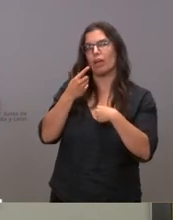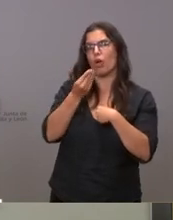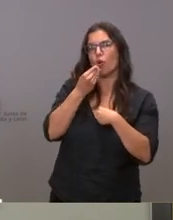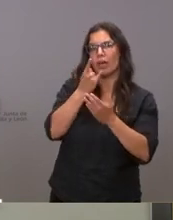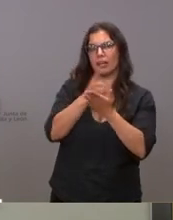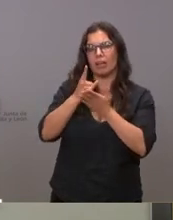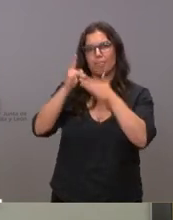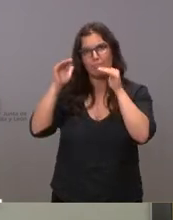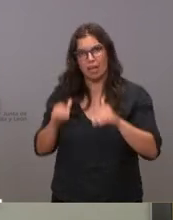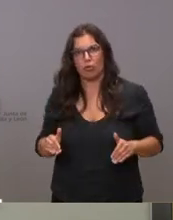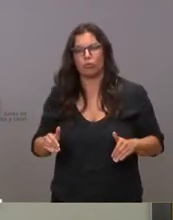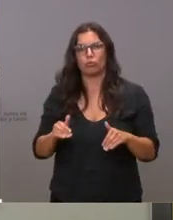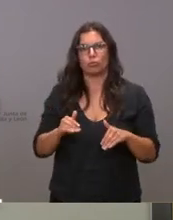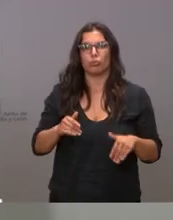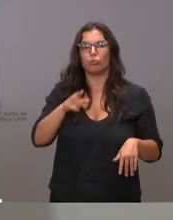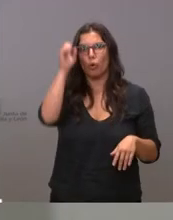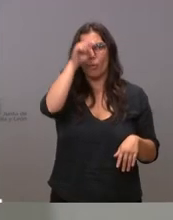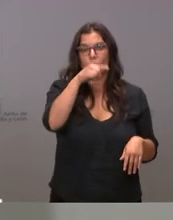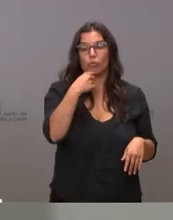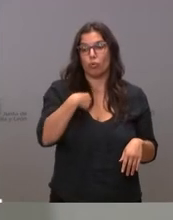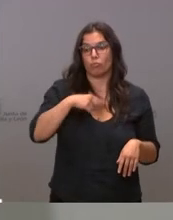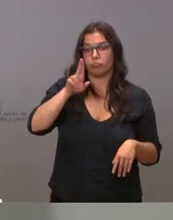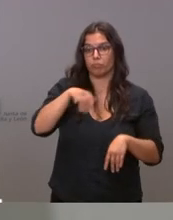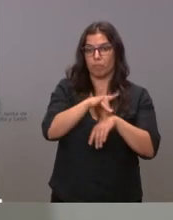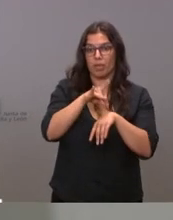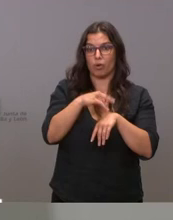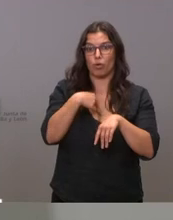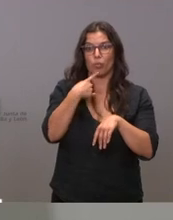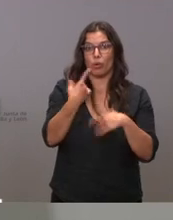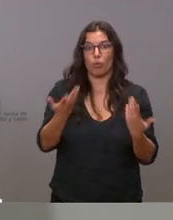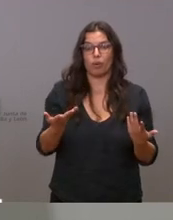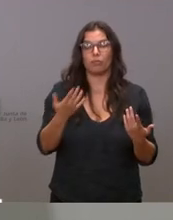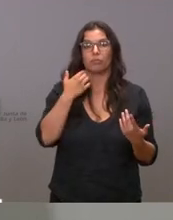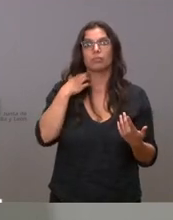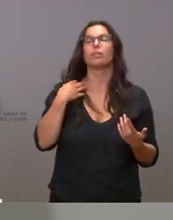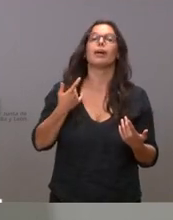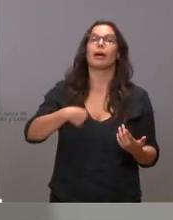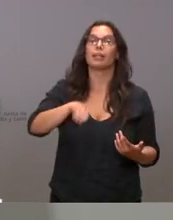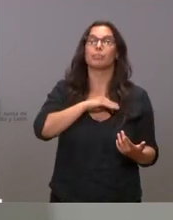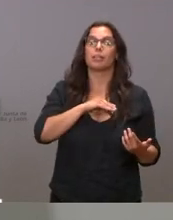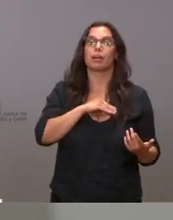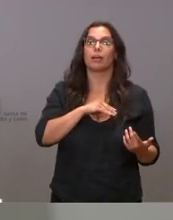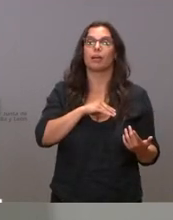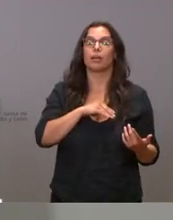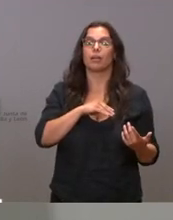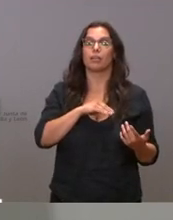dietas yo lo que le puedo decir como médico es que en España y concretamente en nuestra